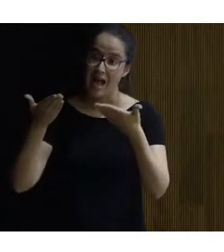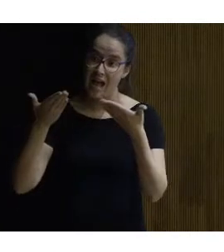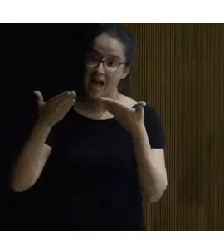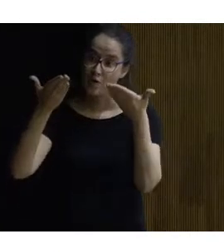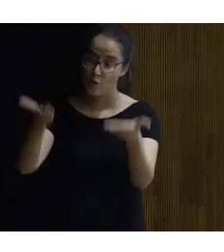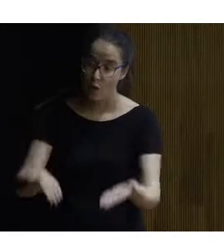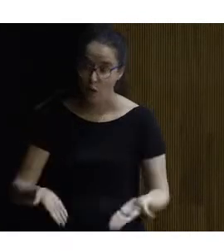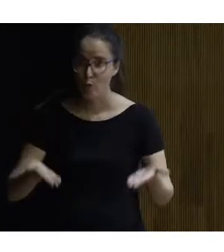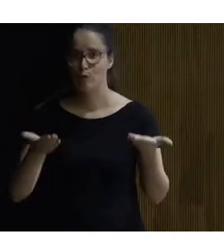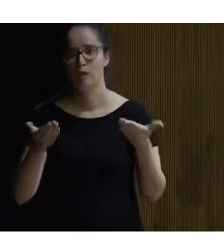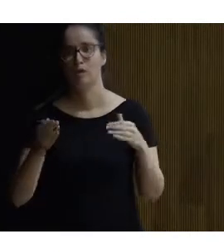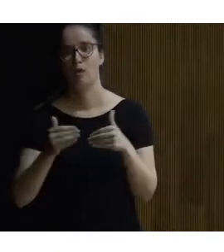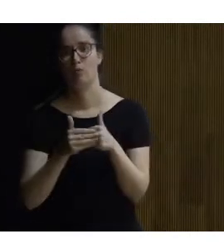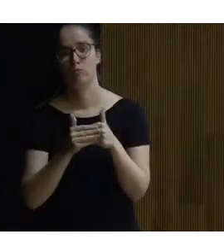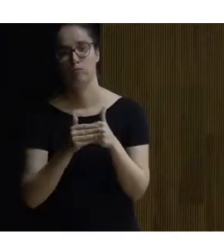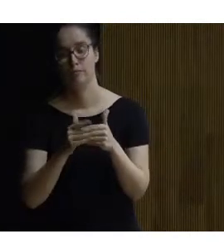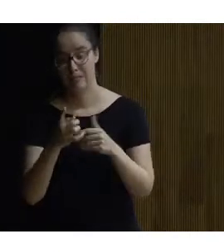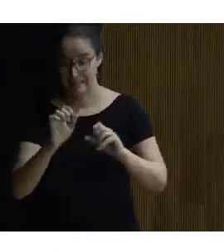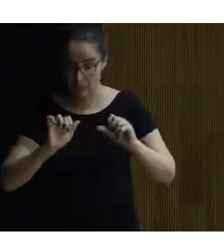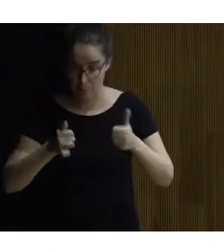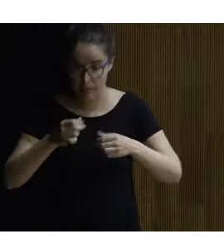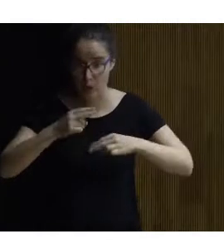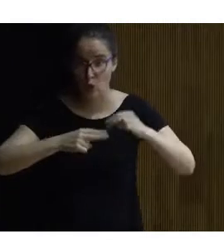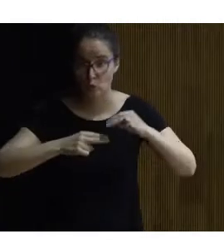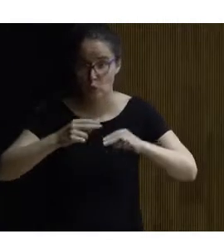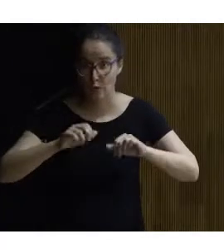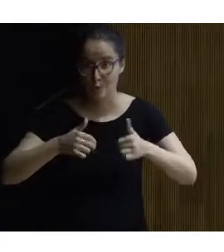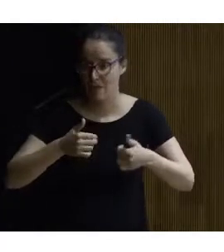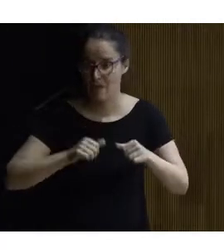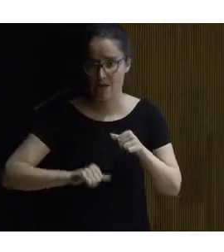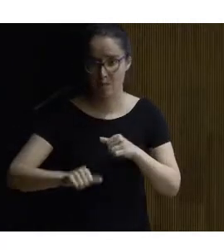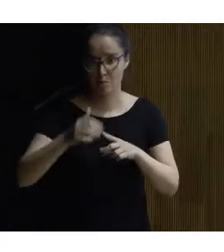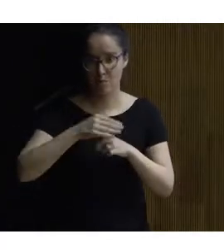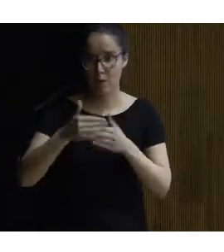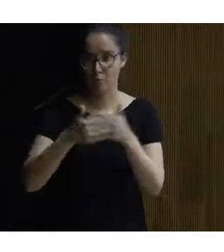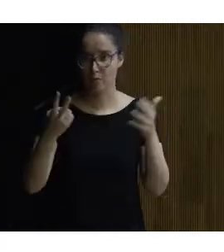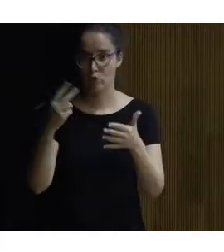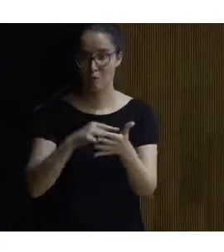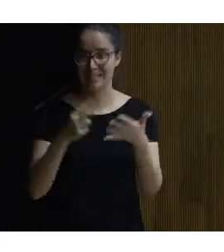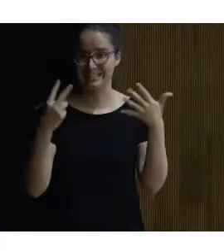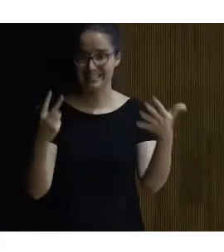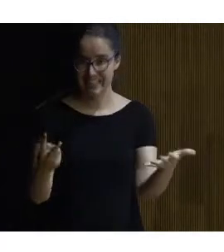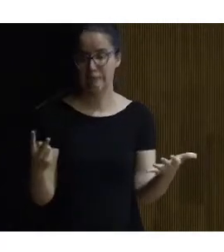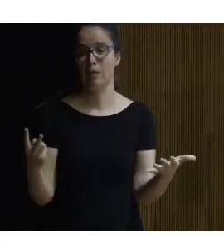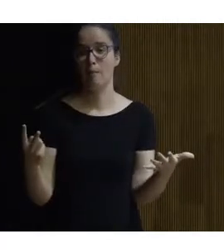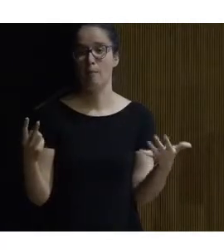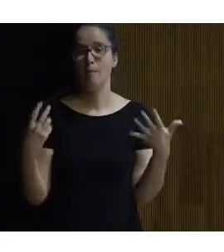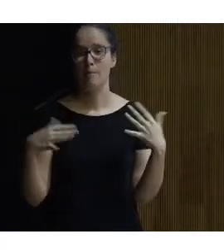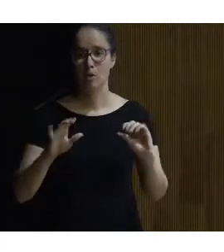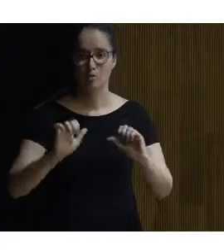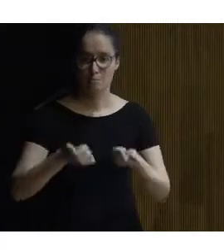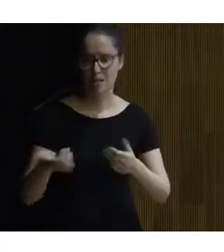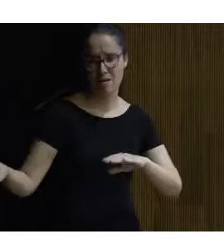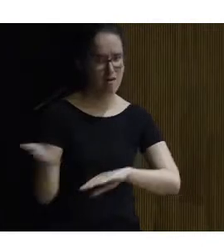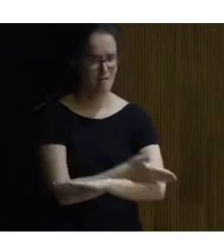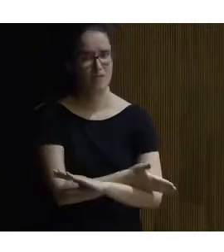bueno desde que se pone la primera piedra digamos porque el parque se abre en 2007 se inauguró en 2007 pero se empieza a hacer